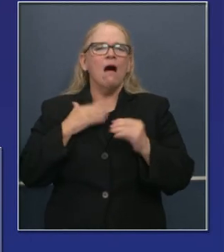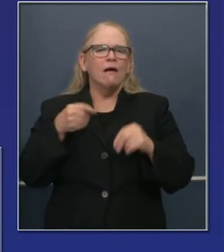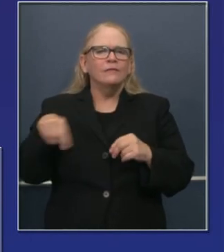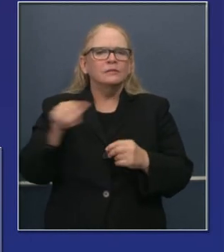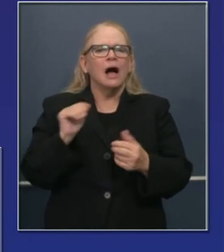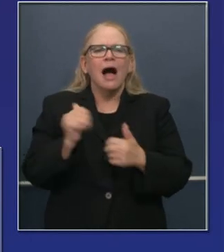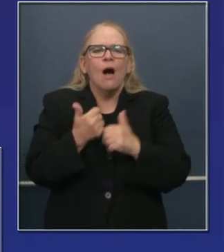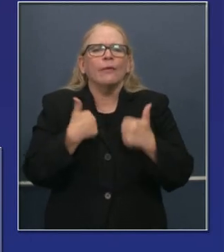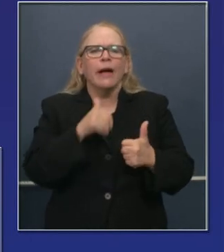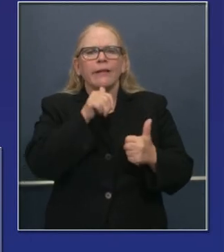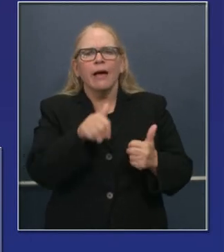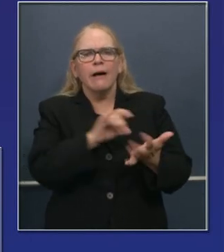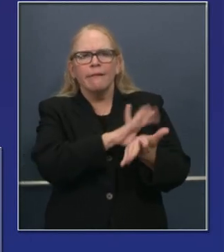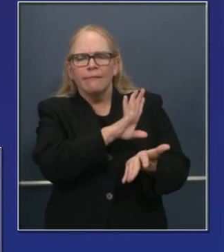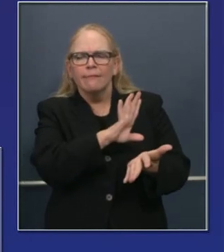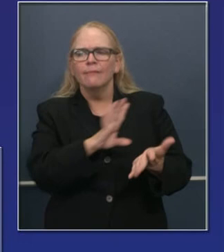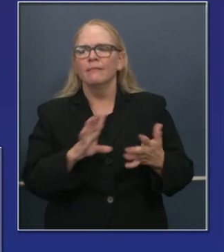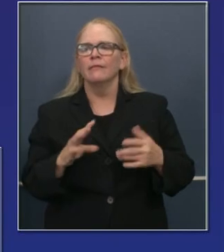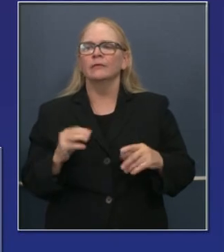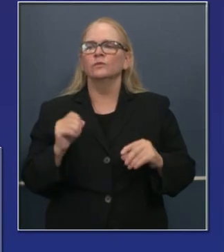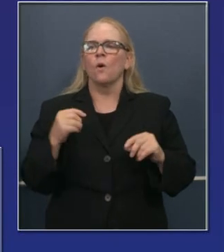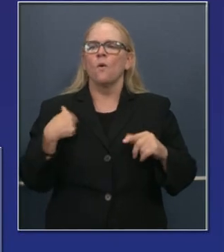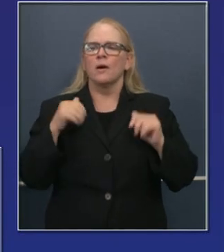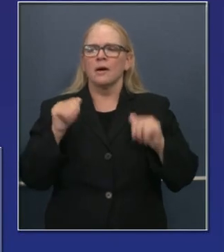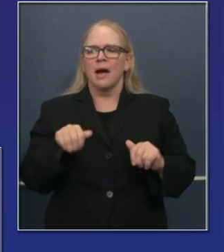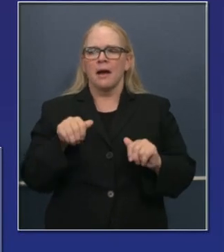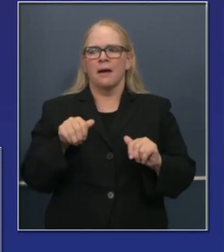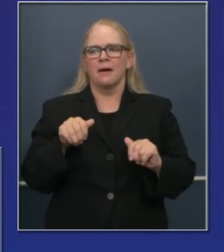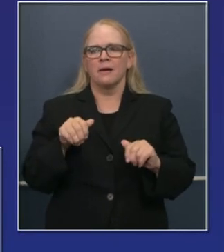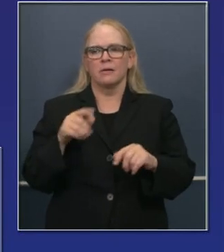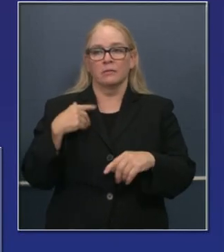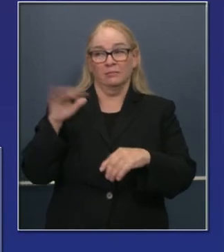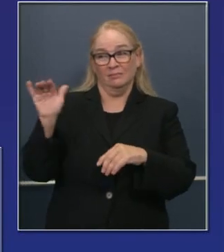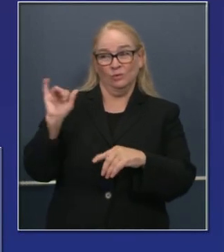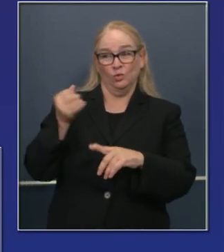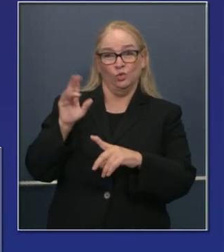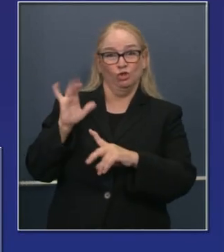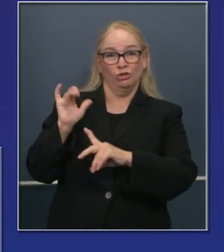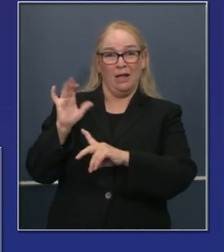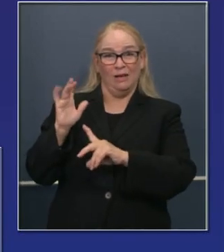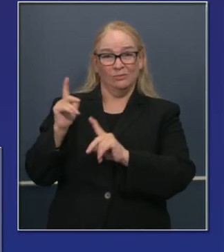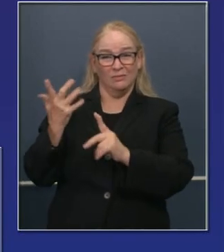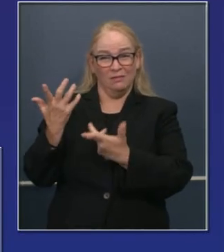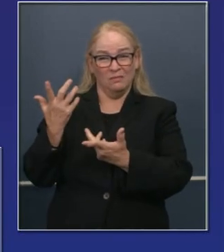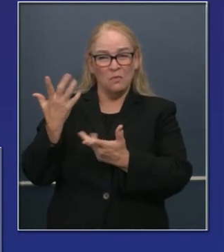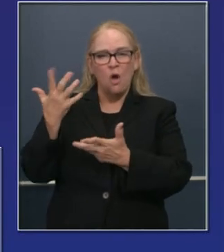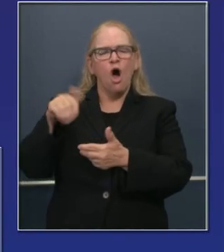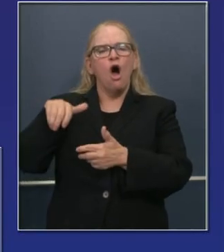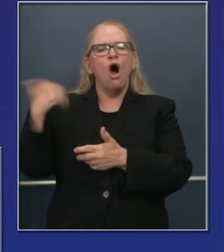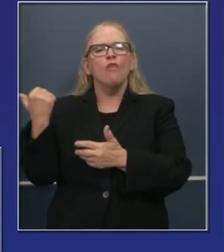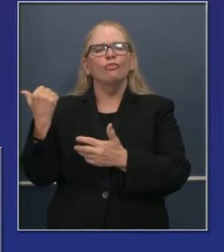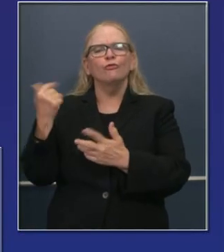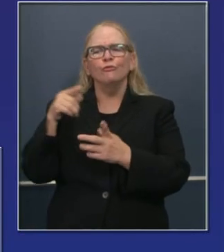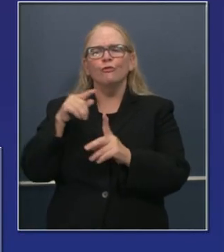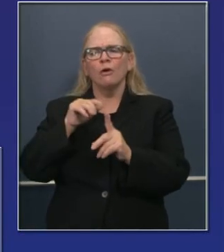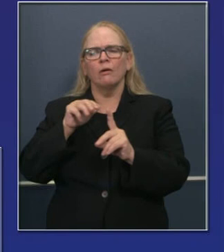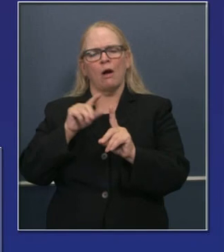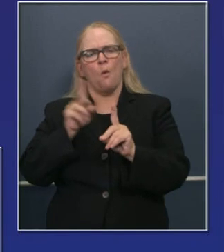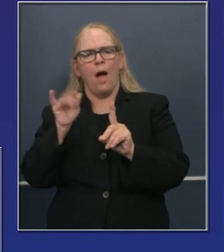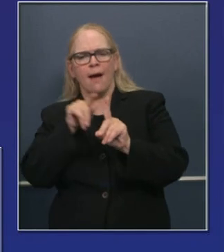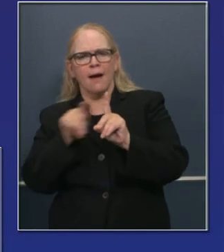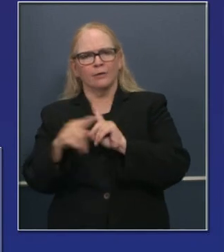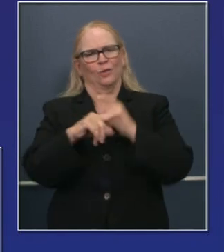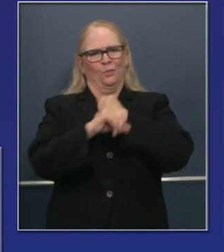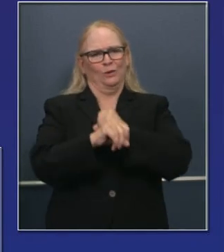necesidades. Para proporcionar aclaraciones subsiguientes también y esperamos óptimamente